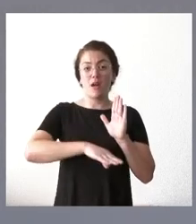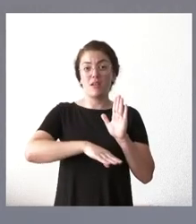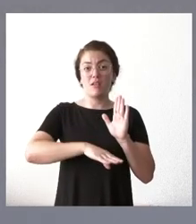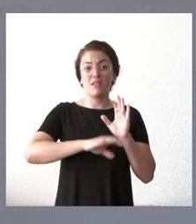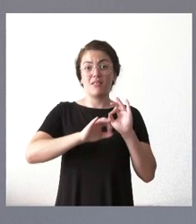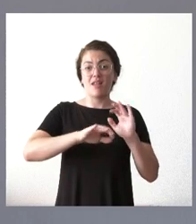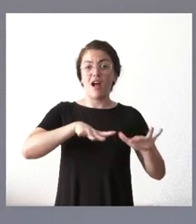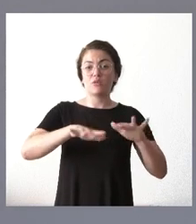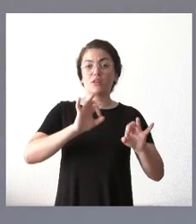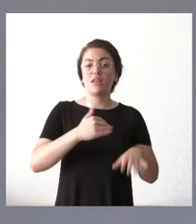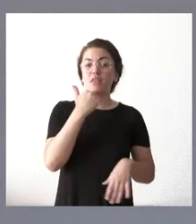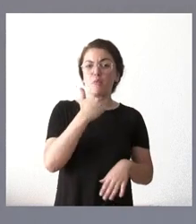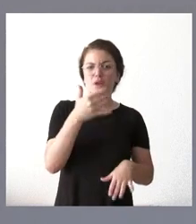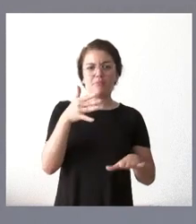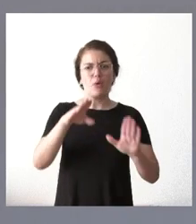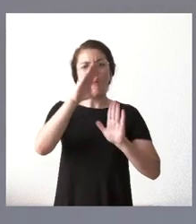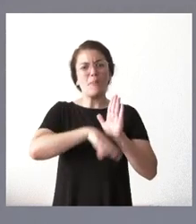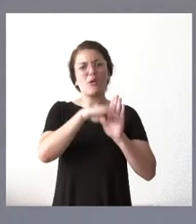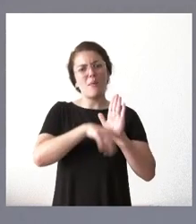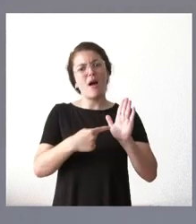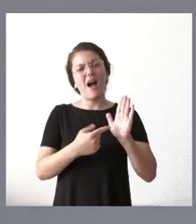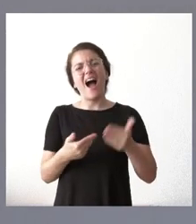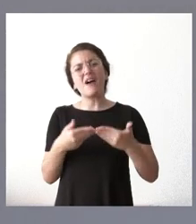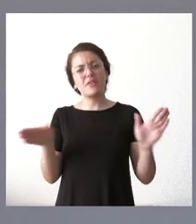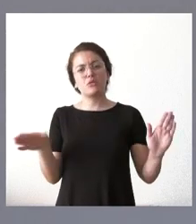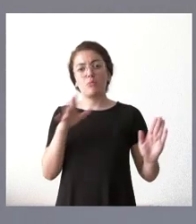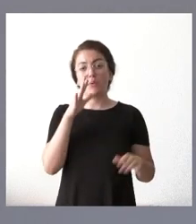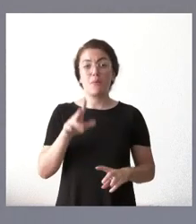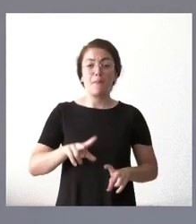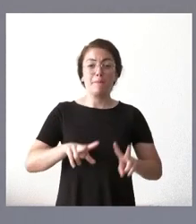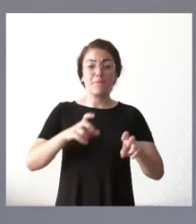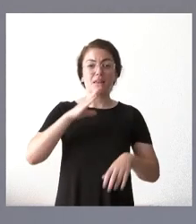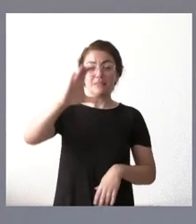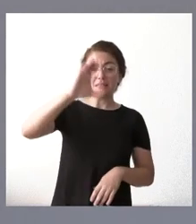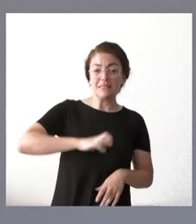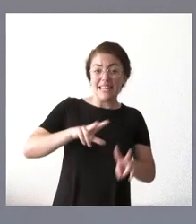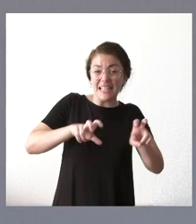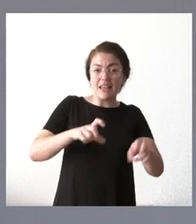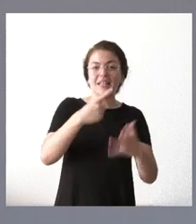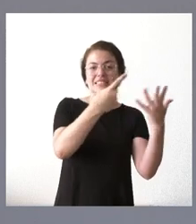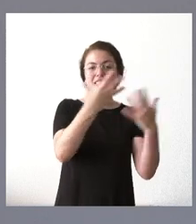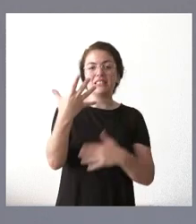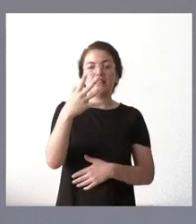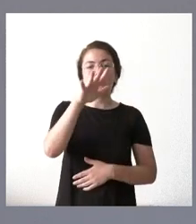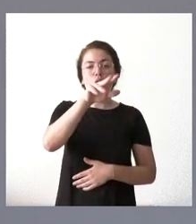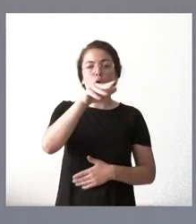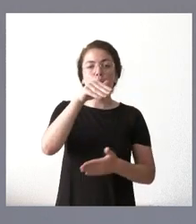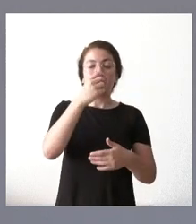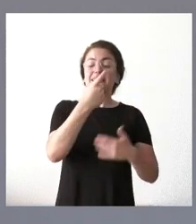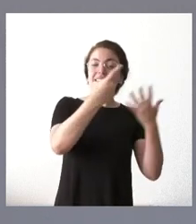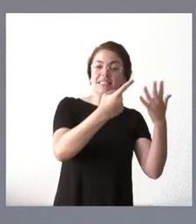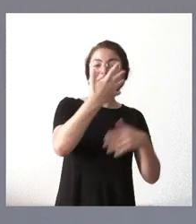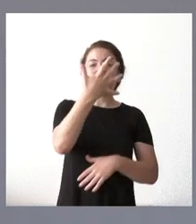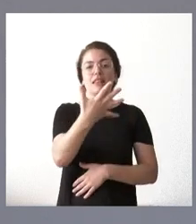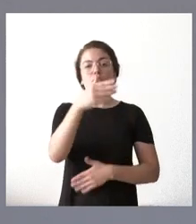caso, estamos hablando de programas abiertos, porque, lógicamente, la dotación inicial que hemos reservado son de 65 millones de euros, pero de su desarrollo